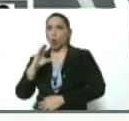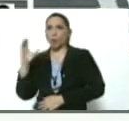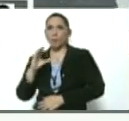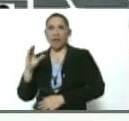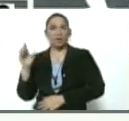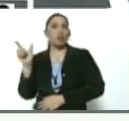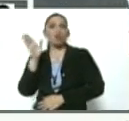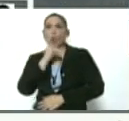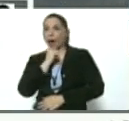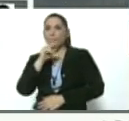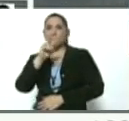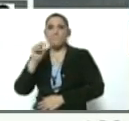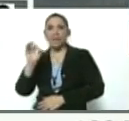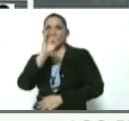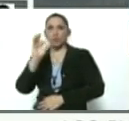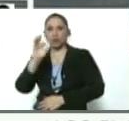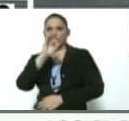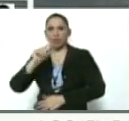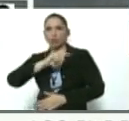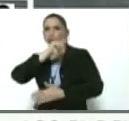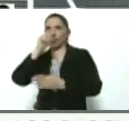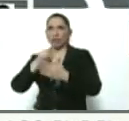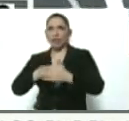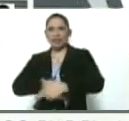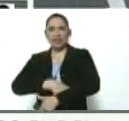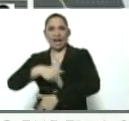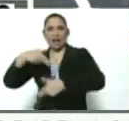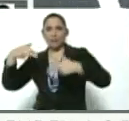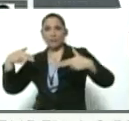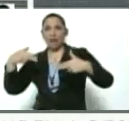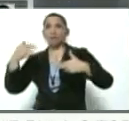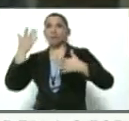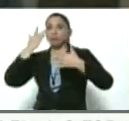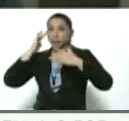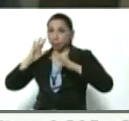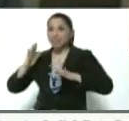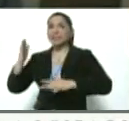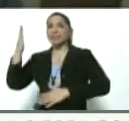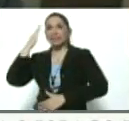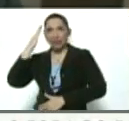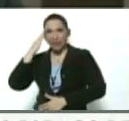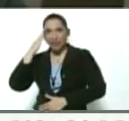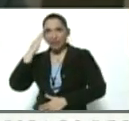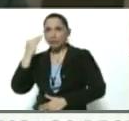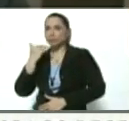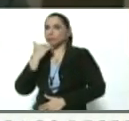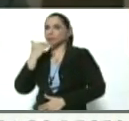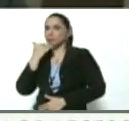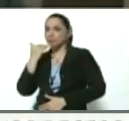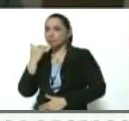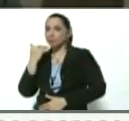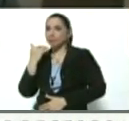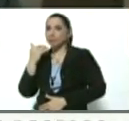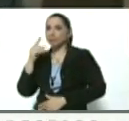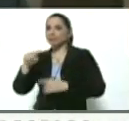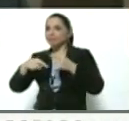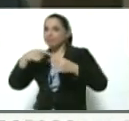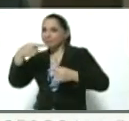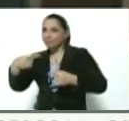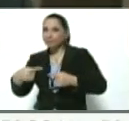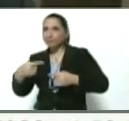% del total de armas que se venía traficando y que se venía manejando y que se va a saber muy pronto, Julio, se va a saber en los